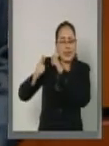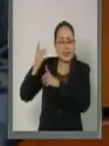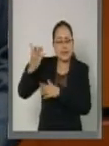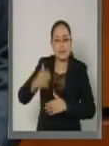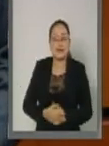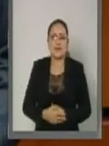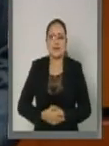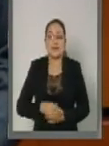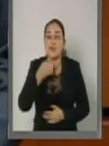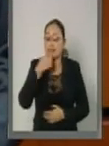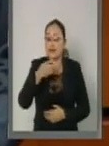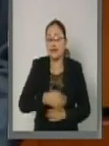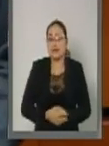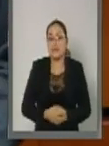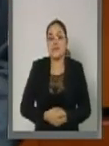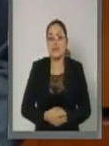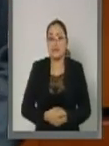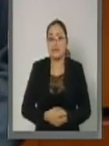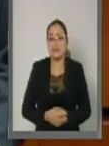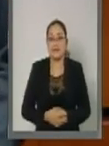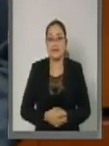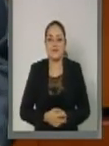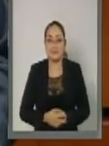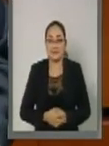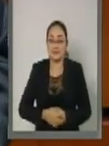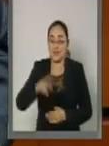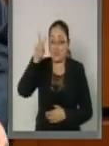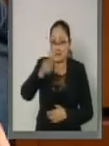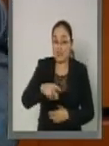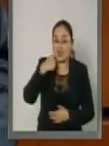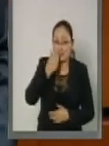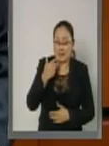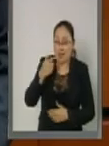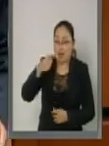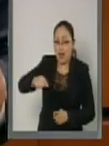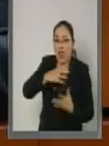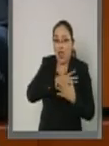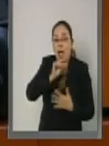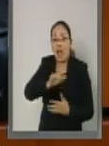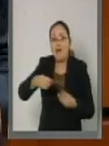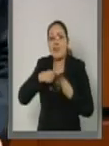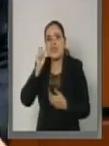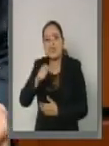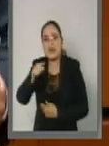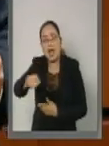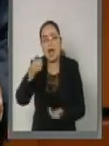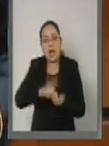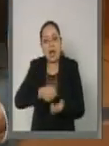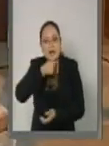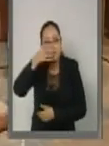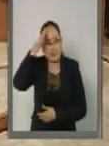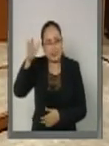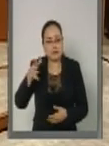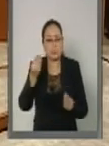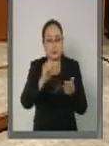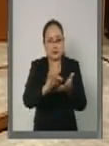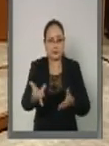los que en realidad aman la vida son aquellos que están envejeciendo. Por su atención, muchas gracias.